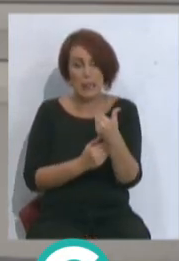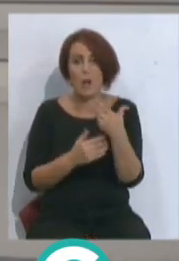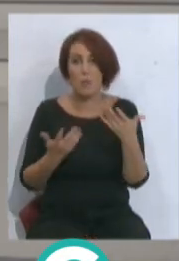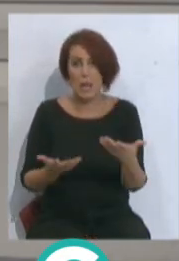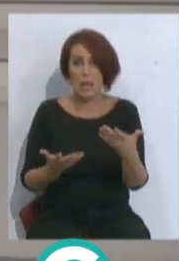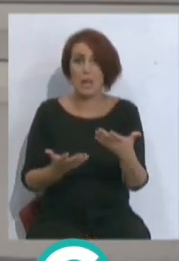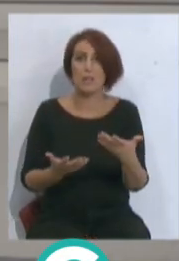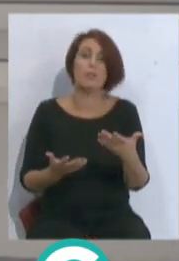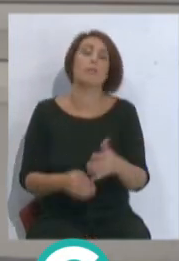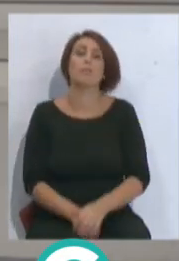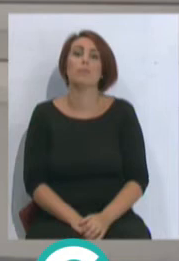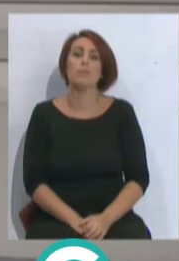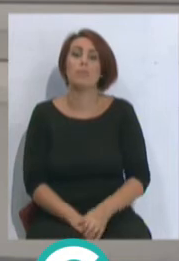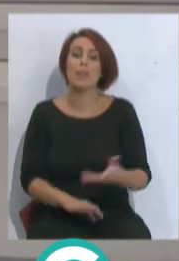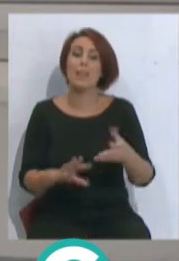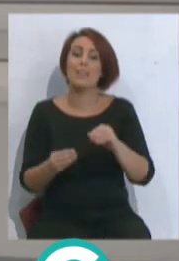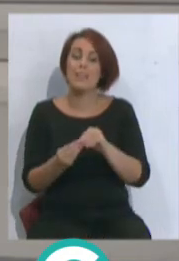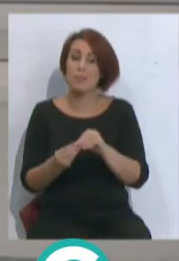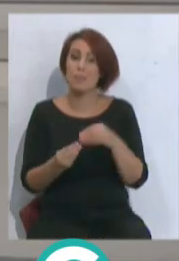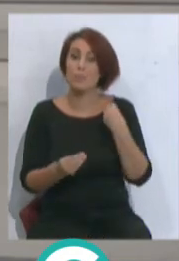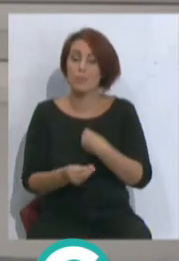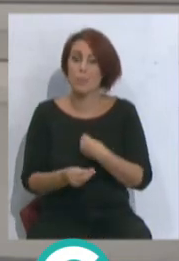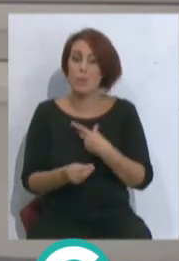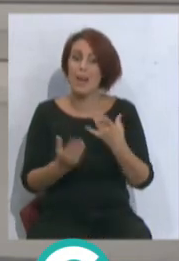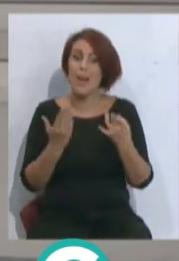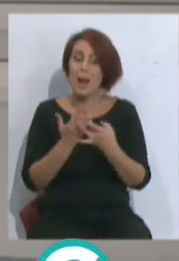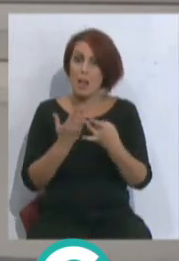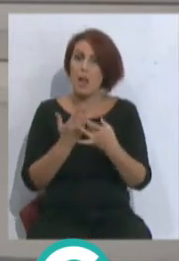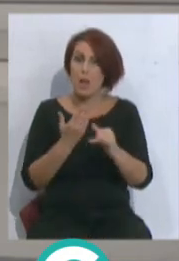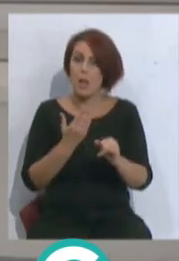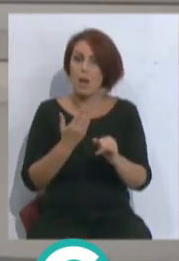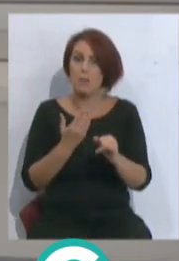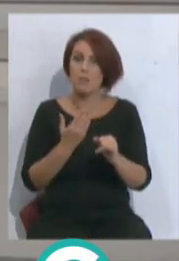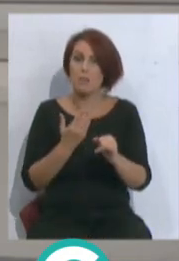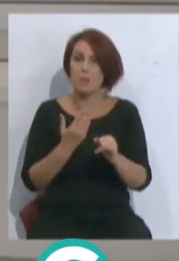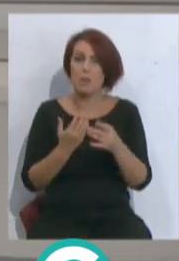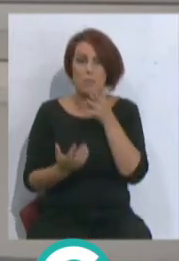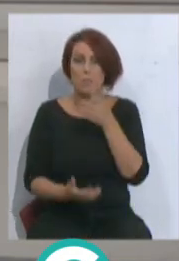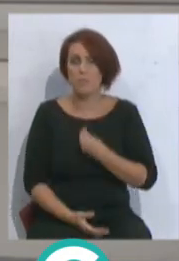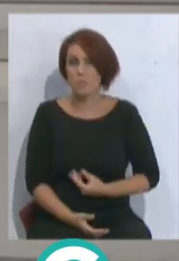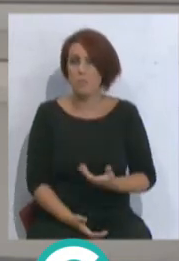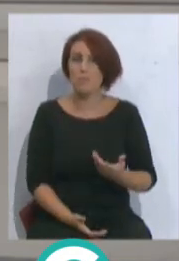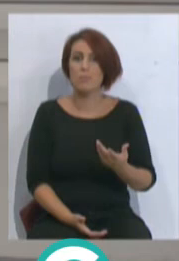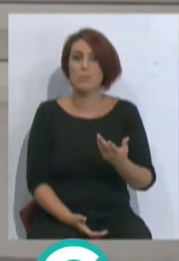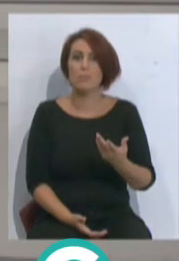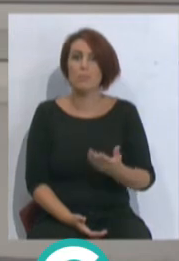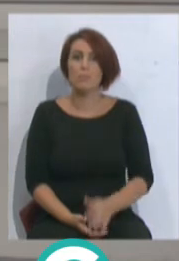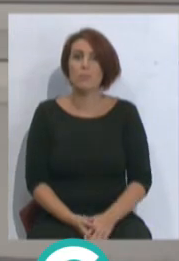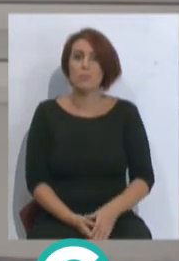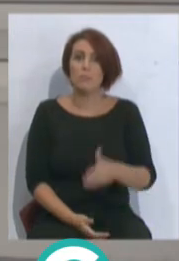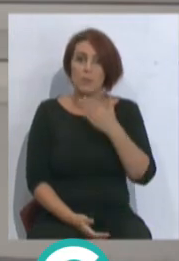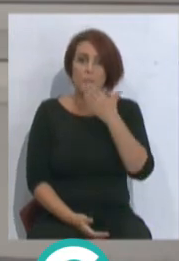es la de adaptarse. La calidad la tiene. O sea, ahora mismo lo que es la